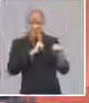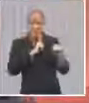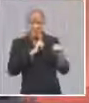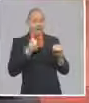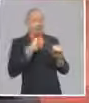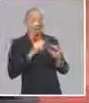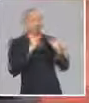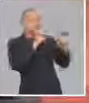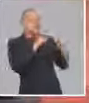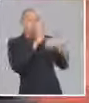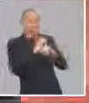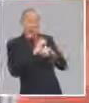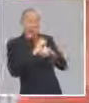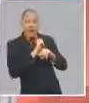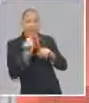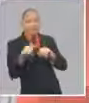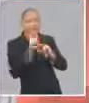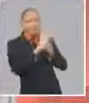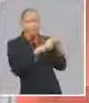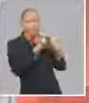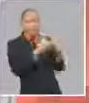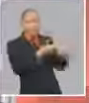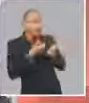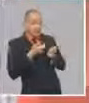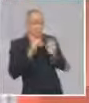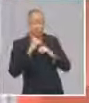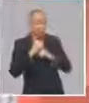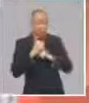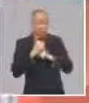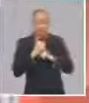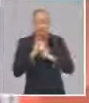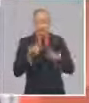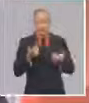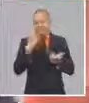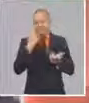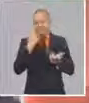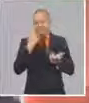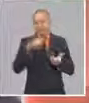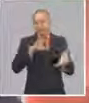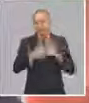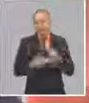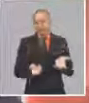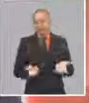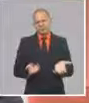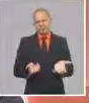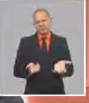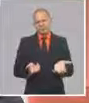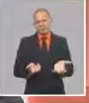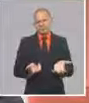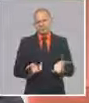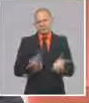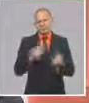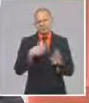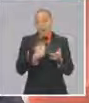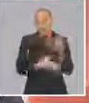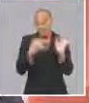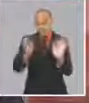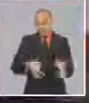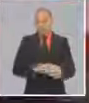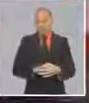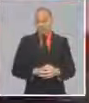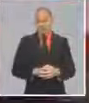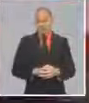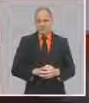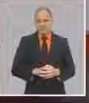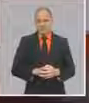La manera que tienes de captarlas es ofertando en MLC para poder reaprovisionarlos. Eso es una realidad objetiva, Randy, no